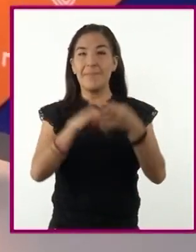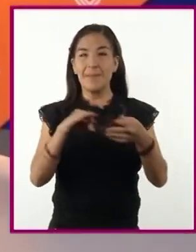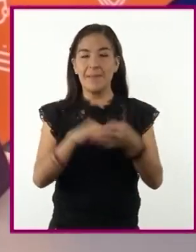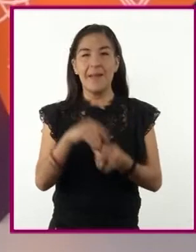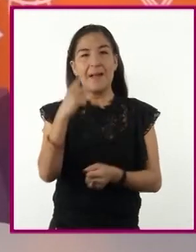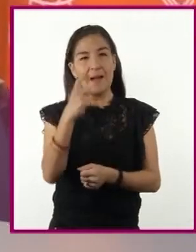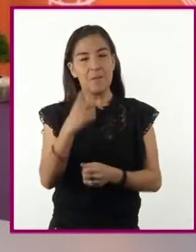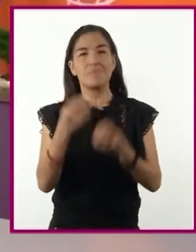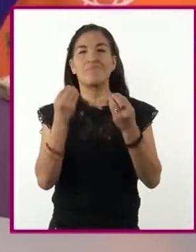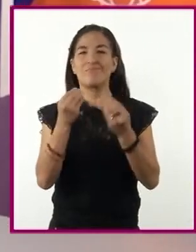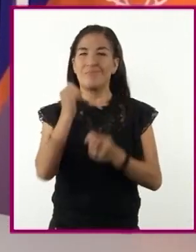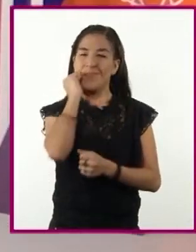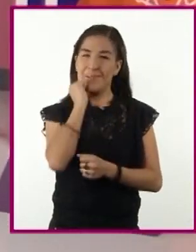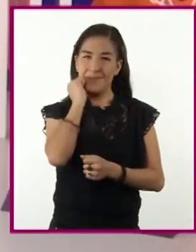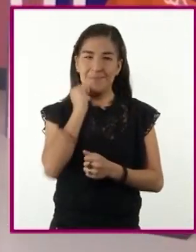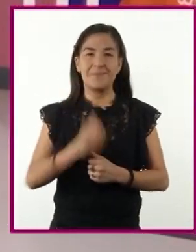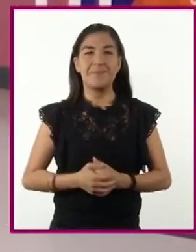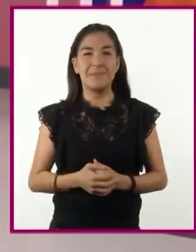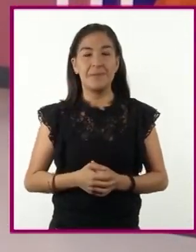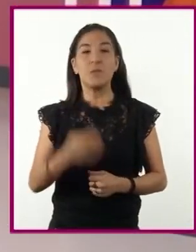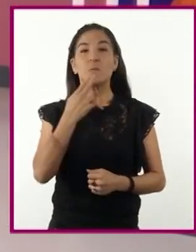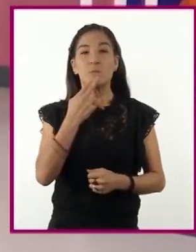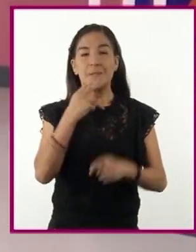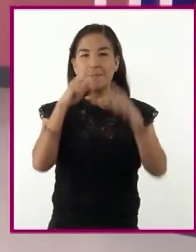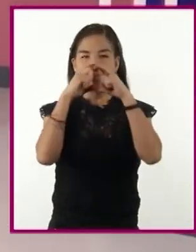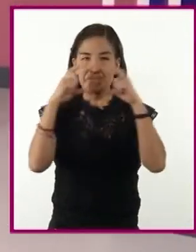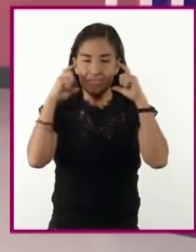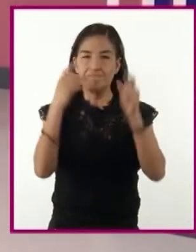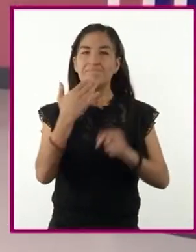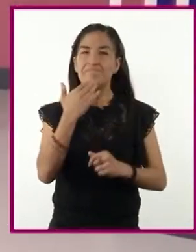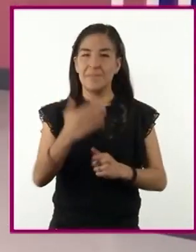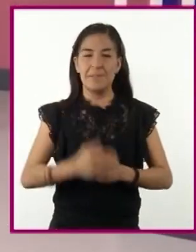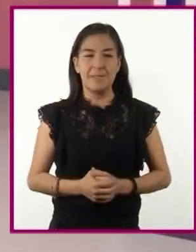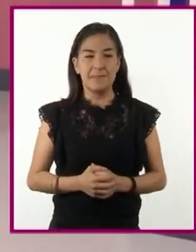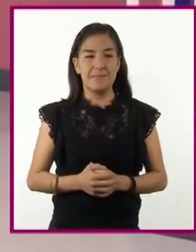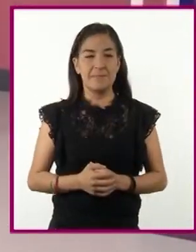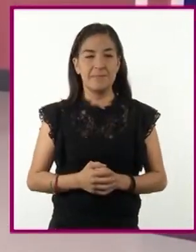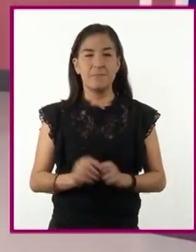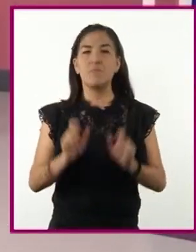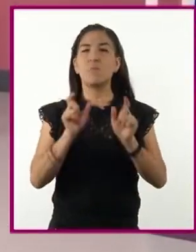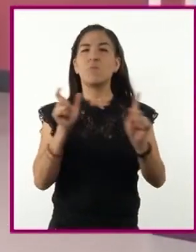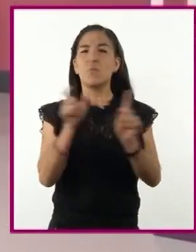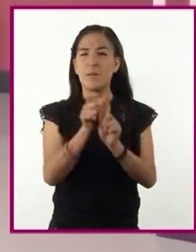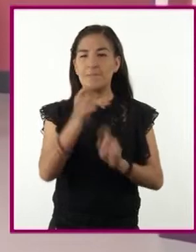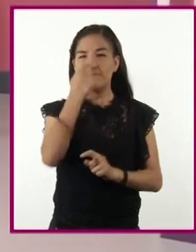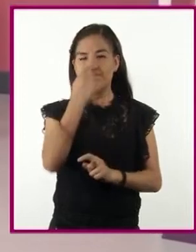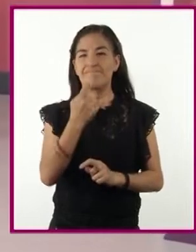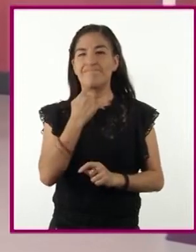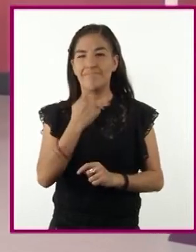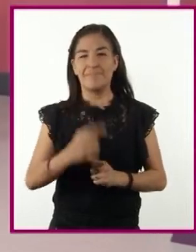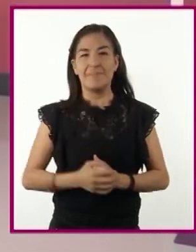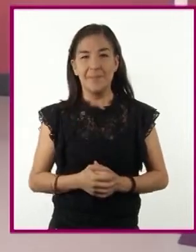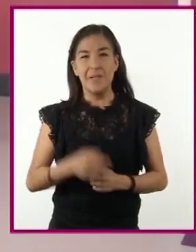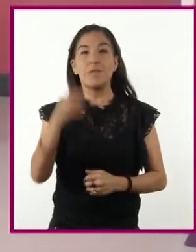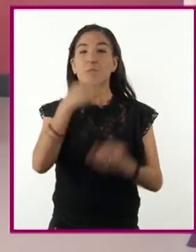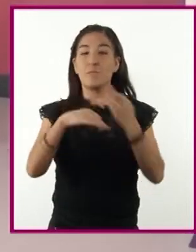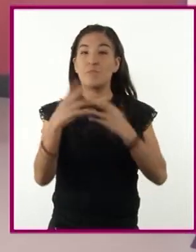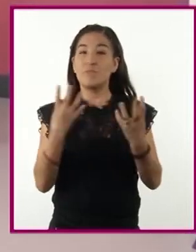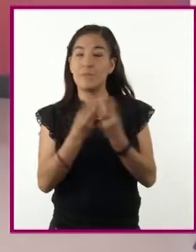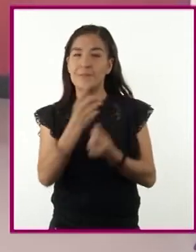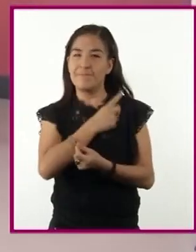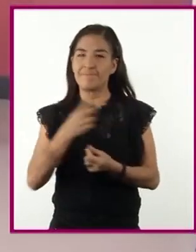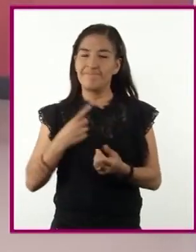agua y abundante jabón, usando el cubrebocas de manera correcta, de forma que proteja nariz y boca, y aunque juntos,